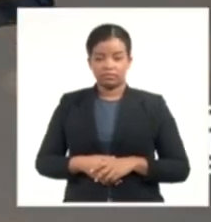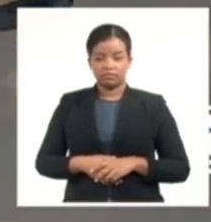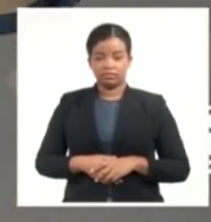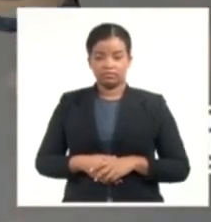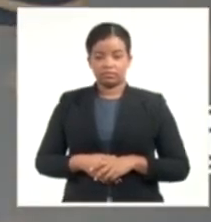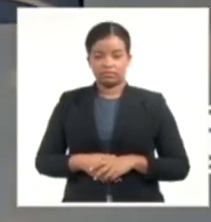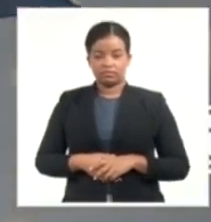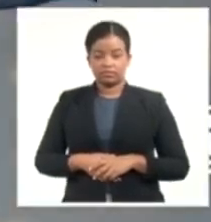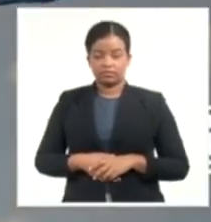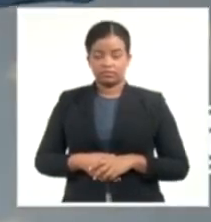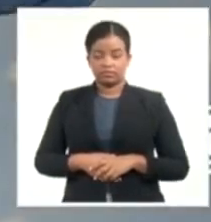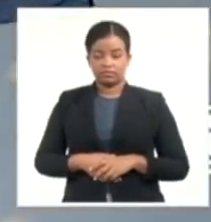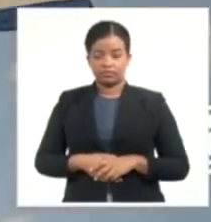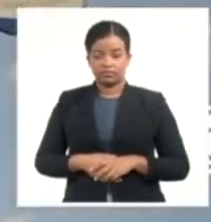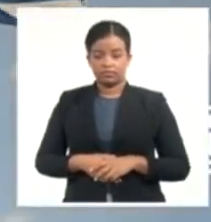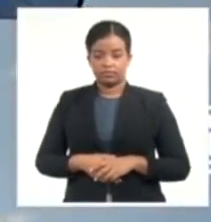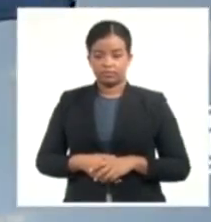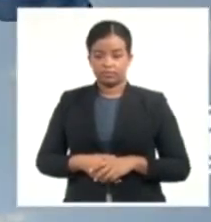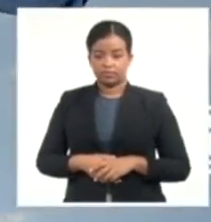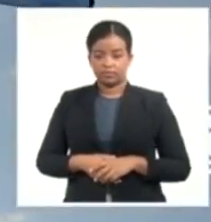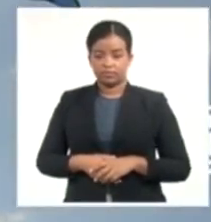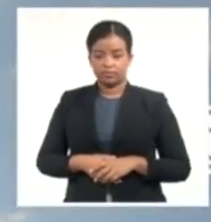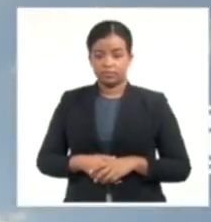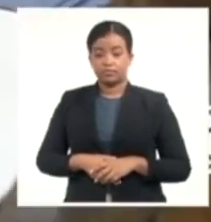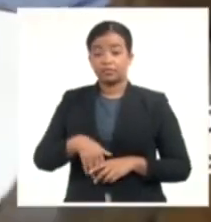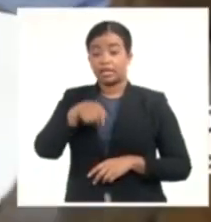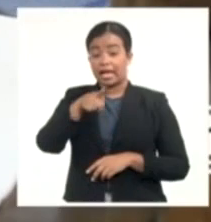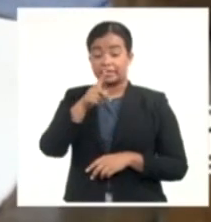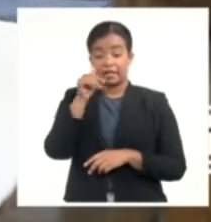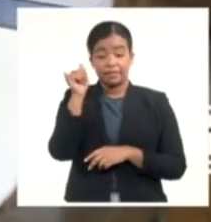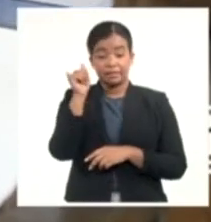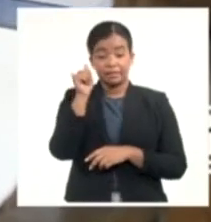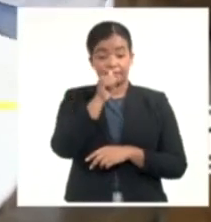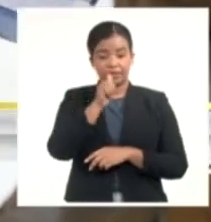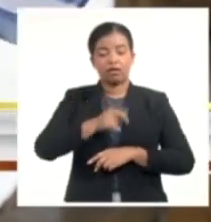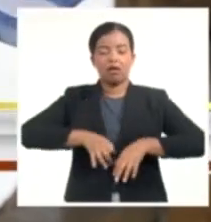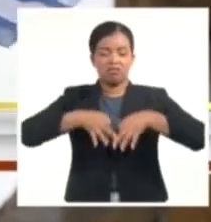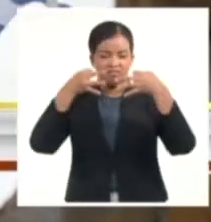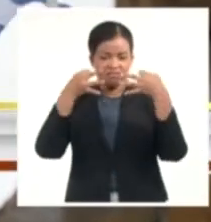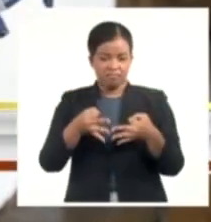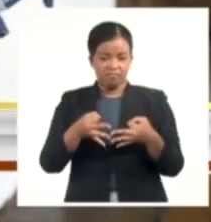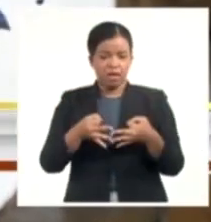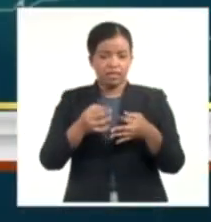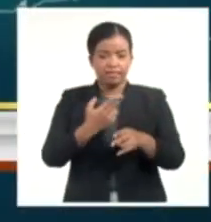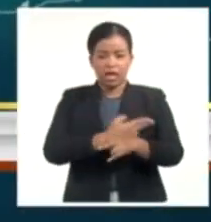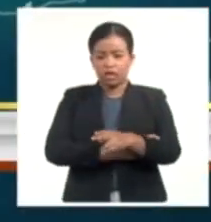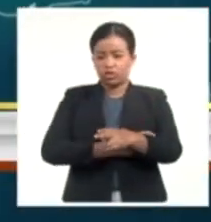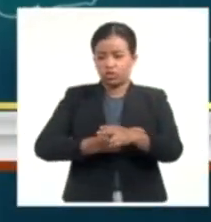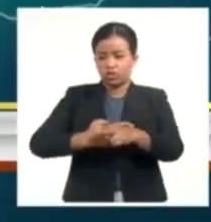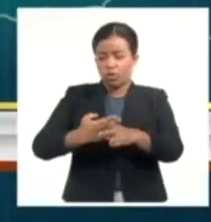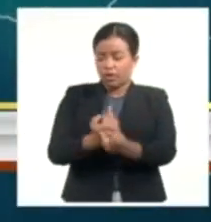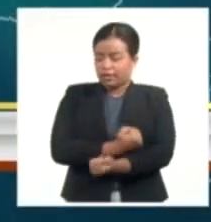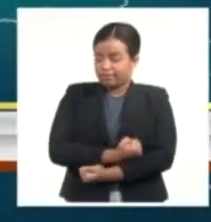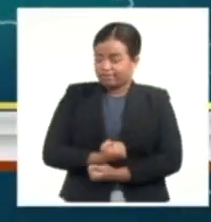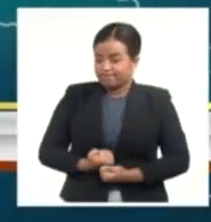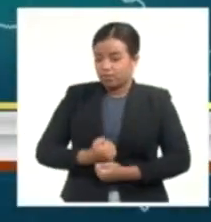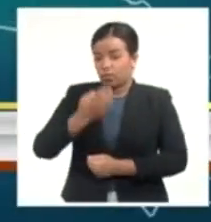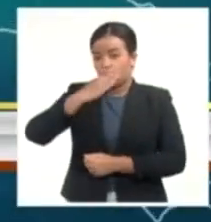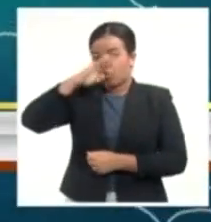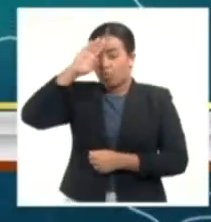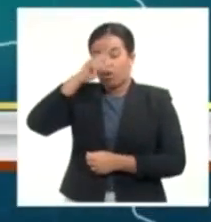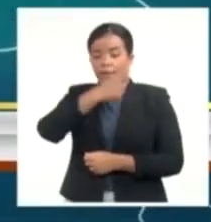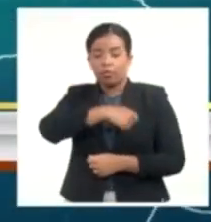Fiel con el compromiso de reflejar la verdad, el canal Panárabe al Mayadín da voz a la resistencia de Cuba, su pueblo y